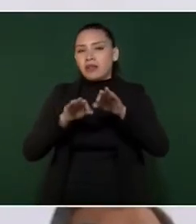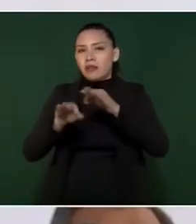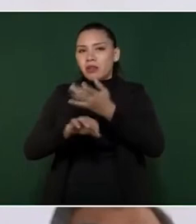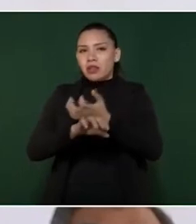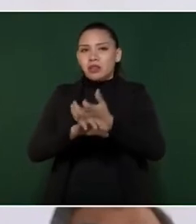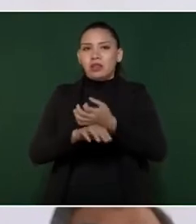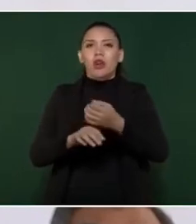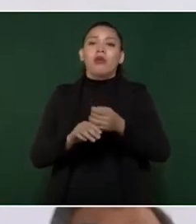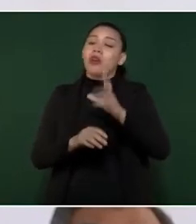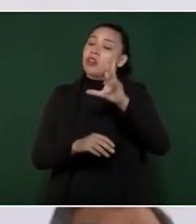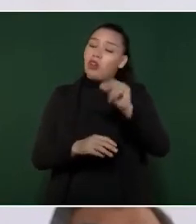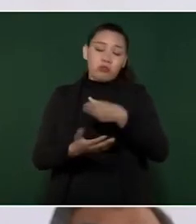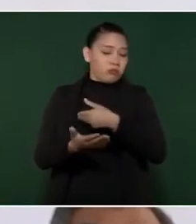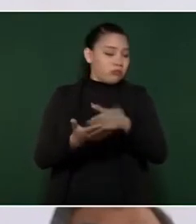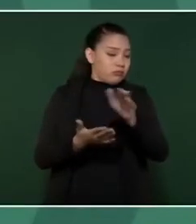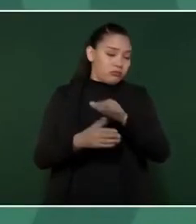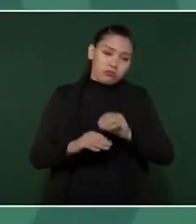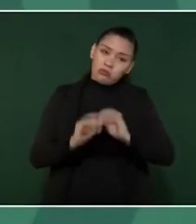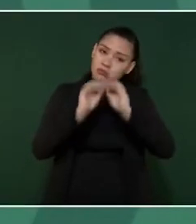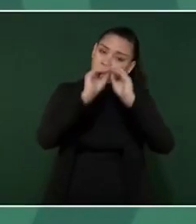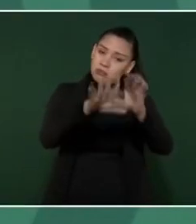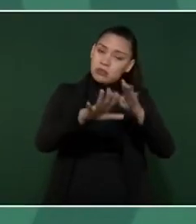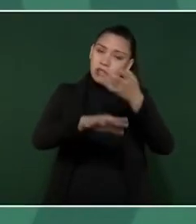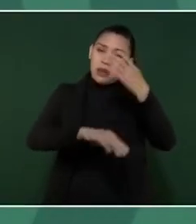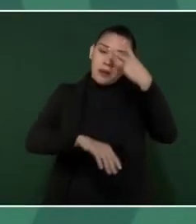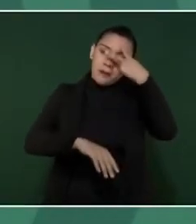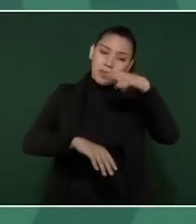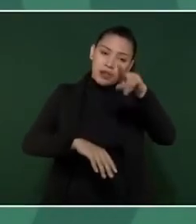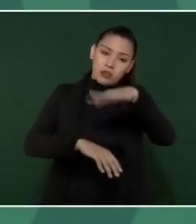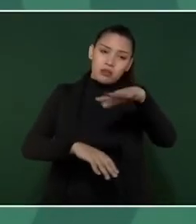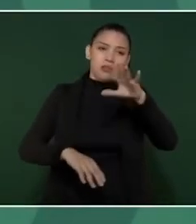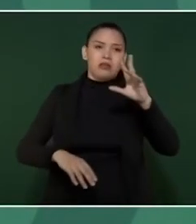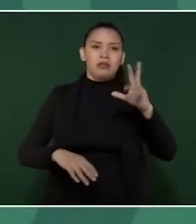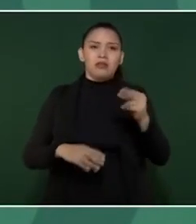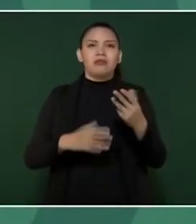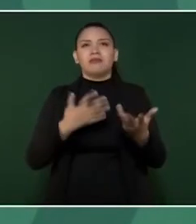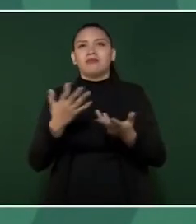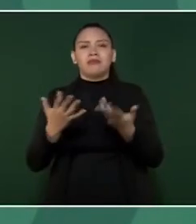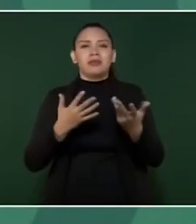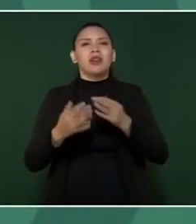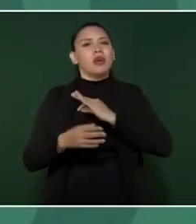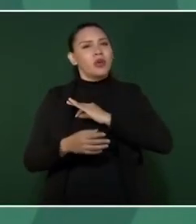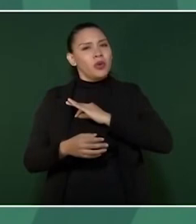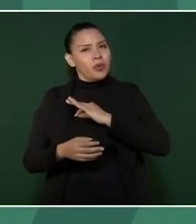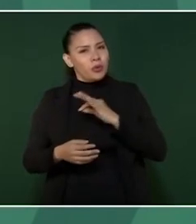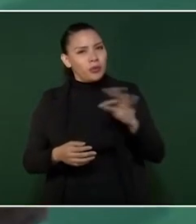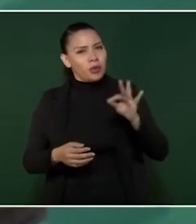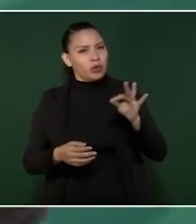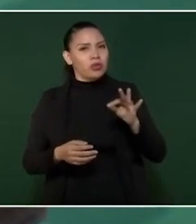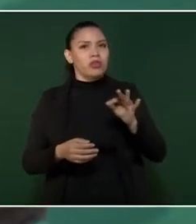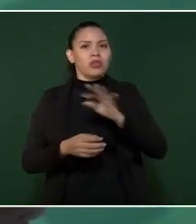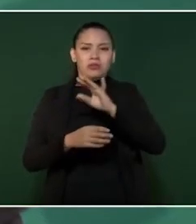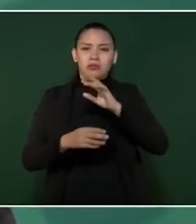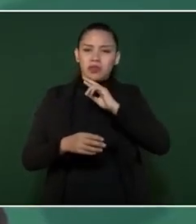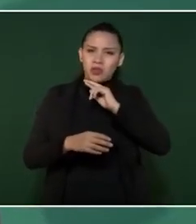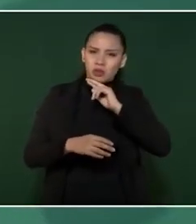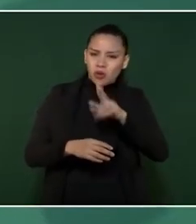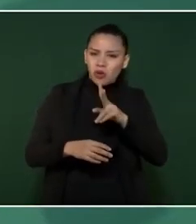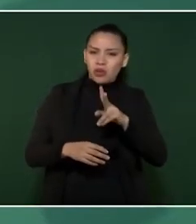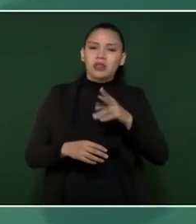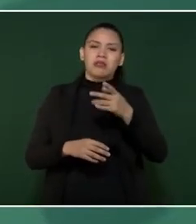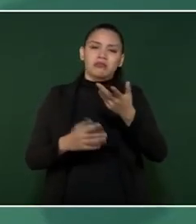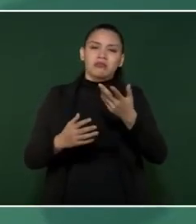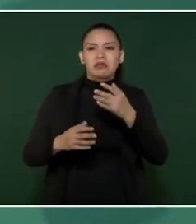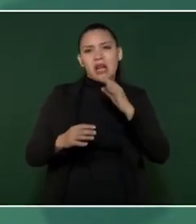Centroamérica y todos esos países para llegar a Estados Unidos y correr riesgo de que te regresen, sea a México o que te repatrien. Entonces, Estados